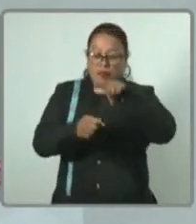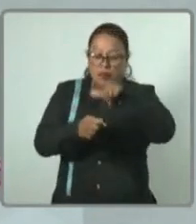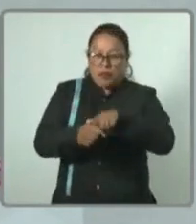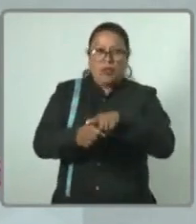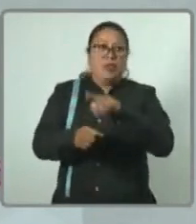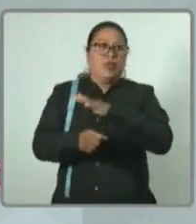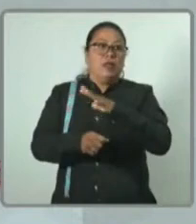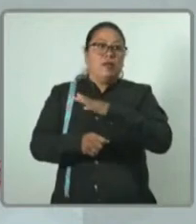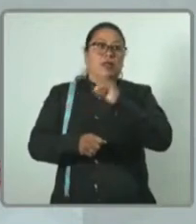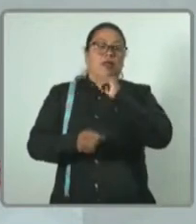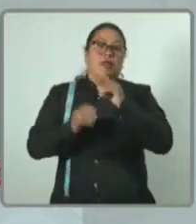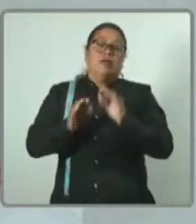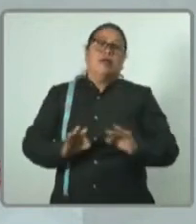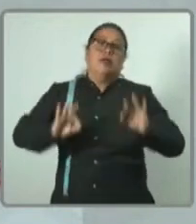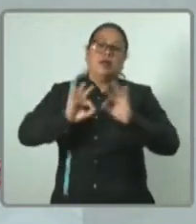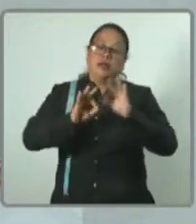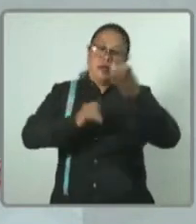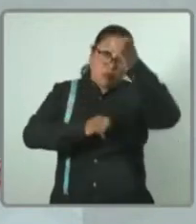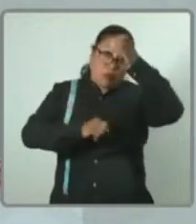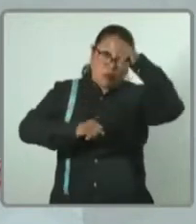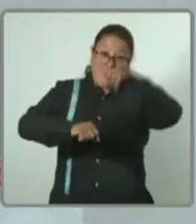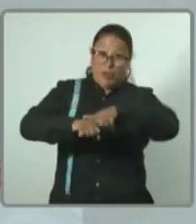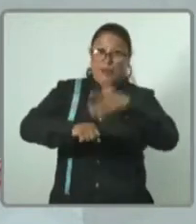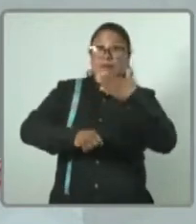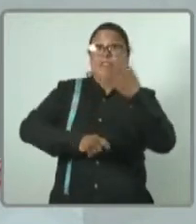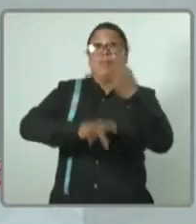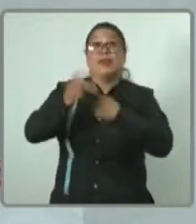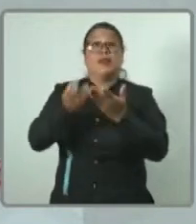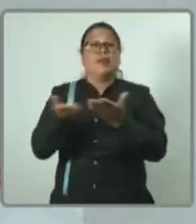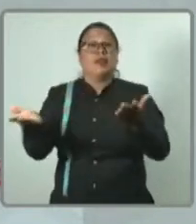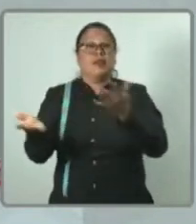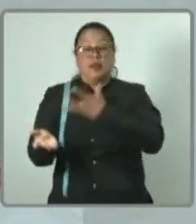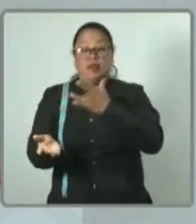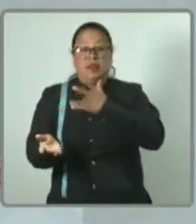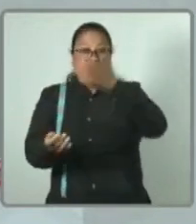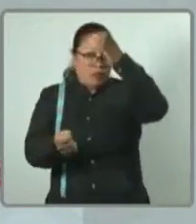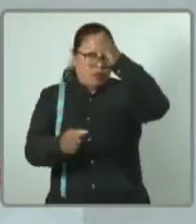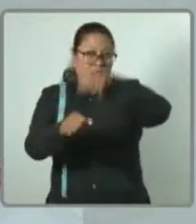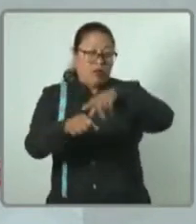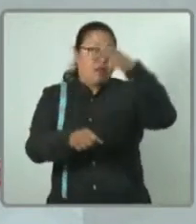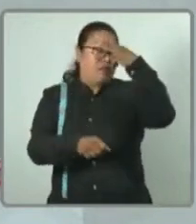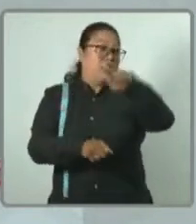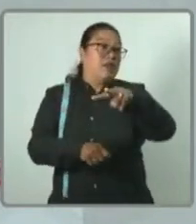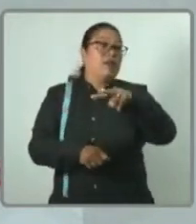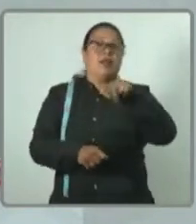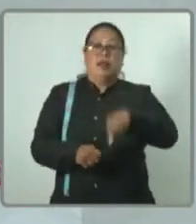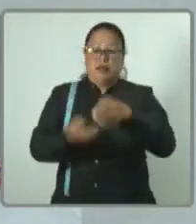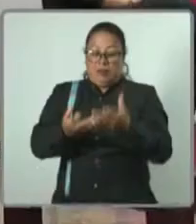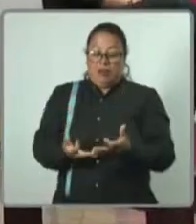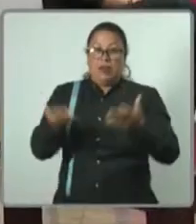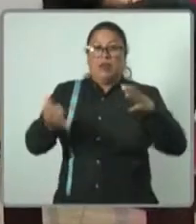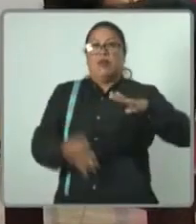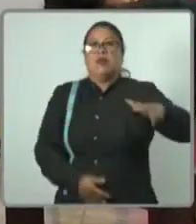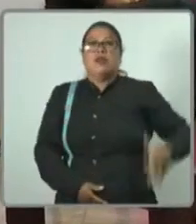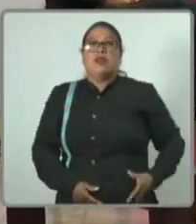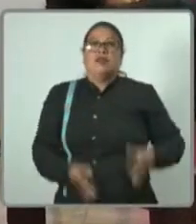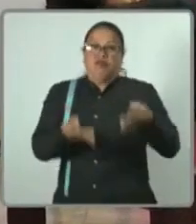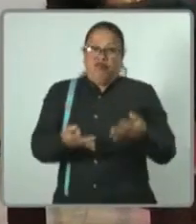imperdibles y la vasta cultura. Sean bienvenidos al Corazón Cultural de México, esta tierra orgullosa de sus raíces.